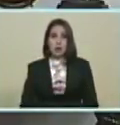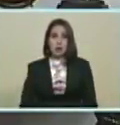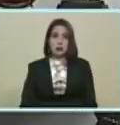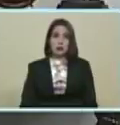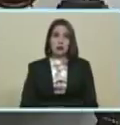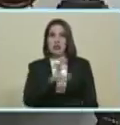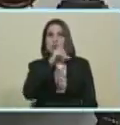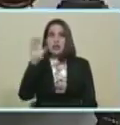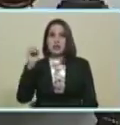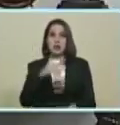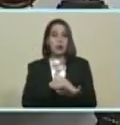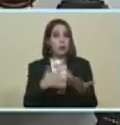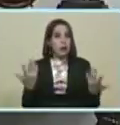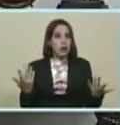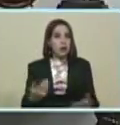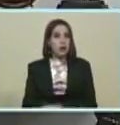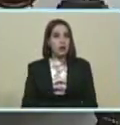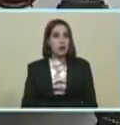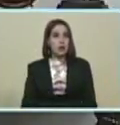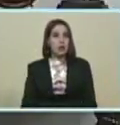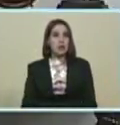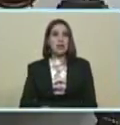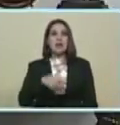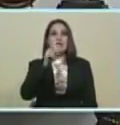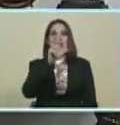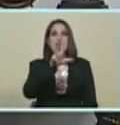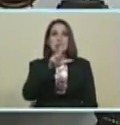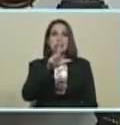300 mil Yo hice uno El otro día Me salió en